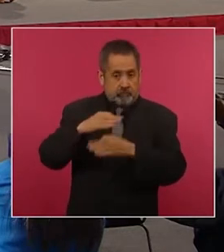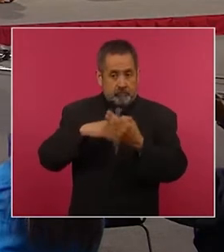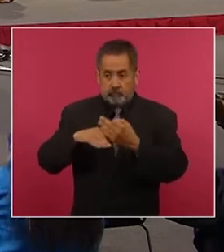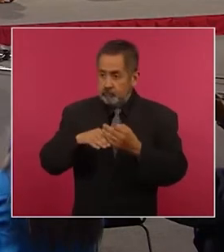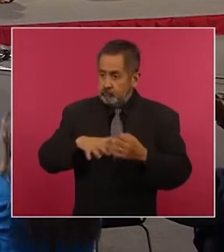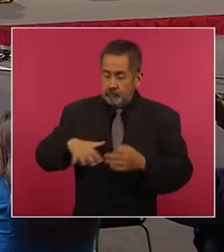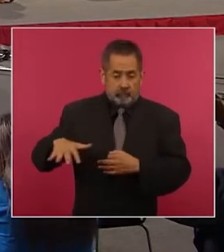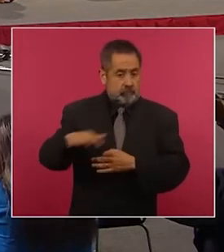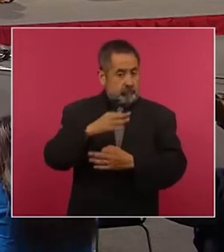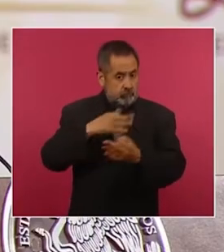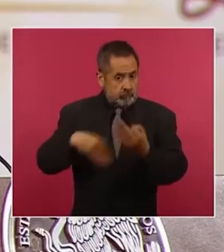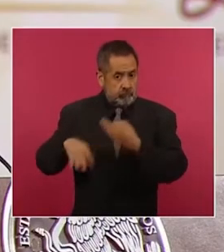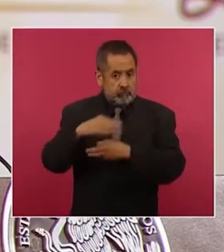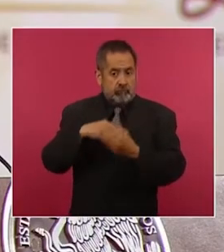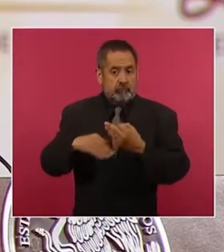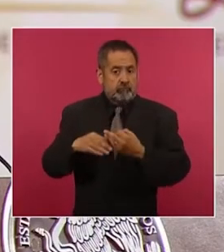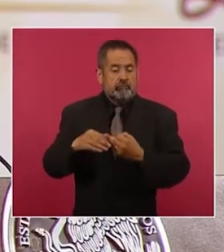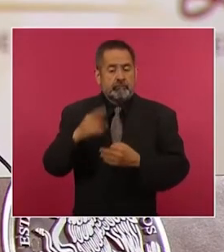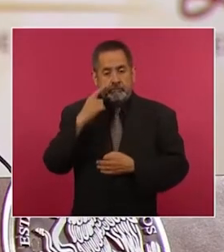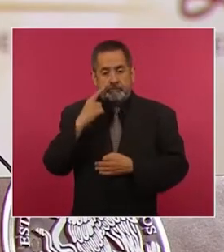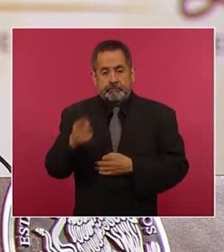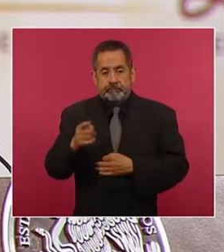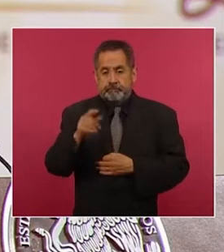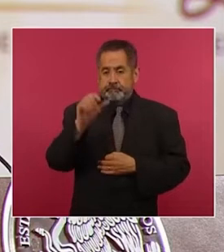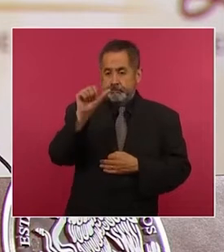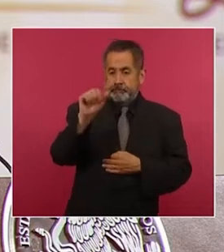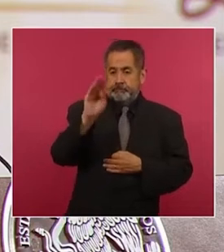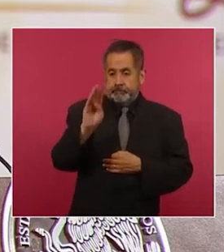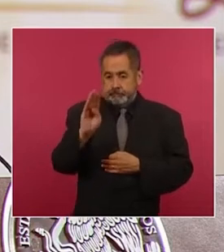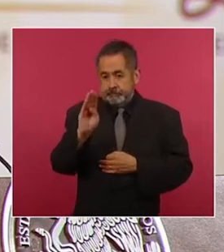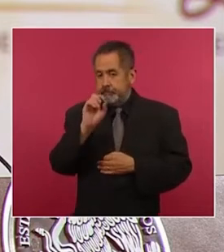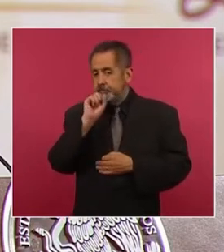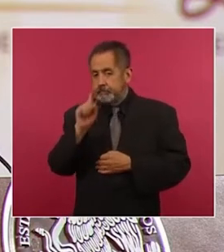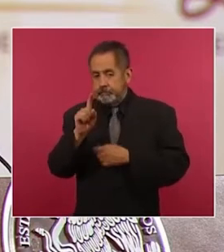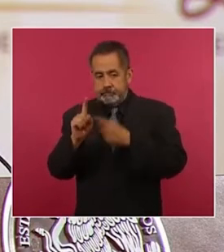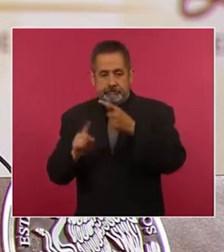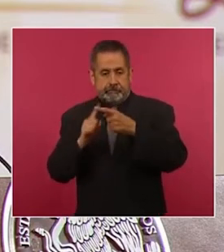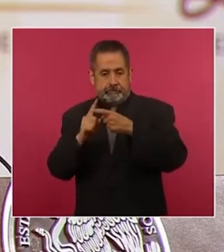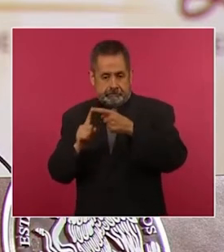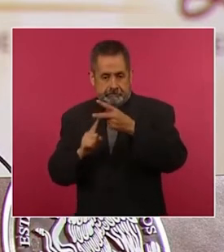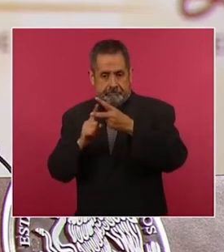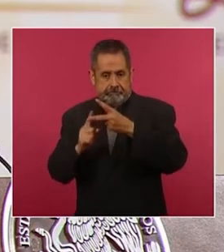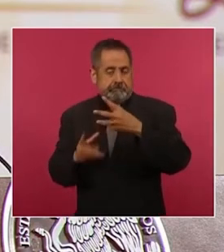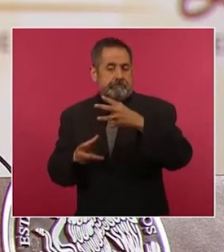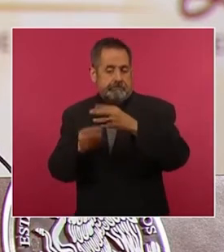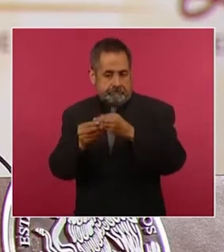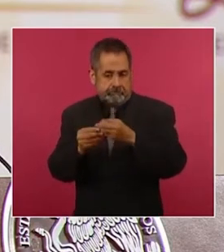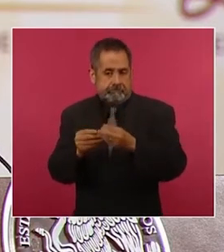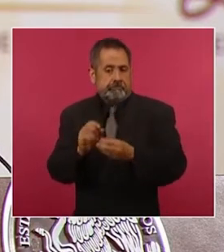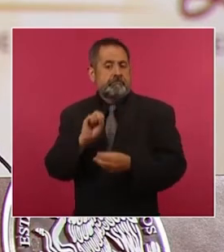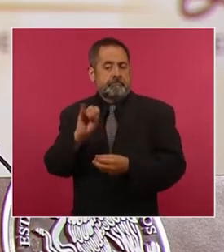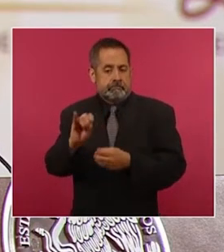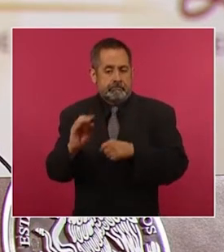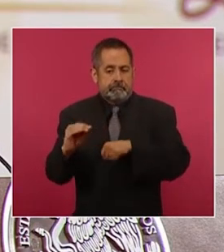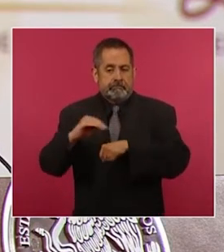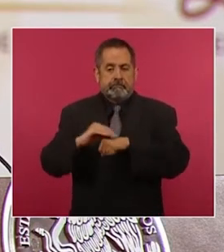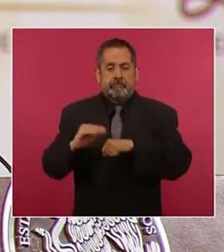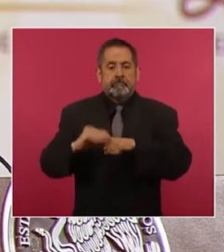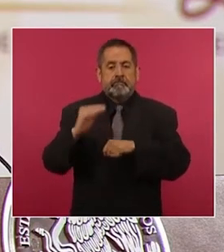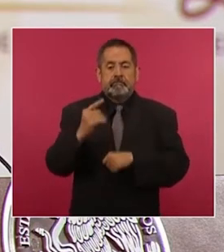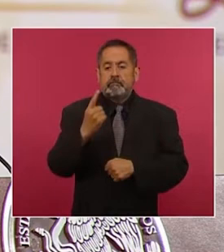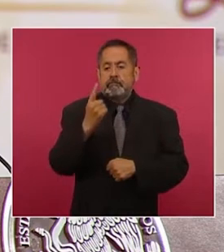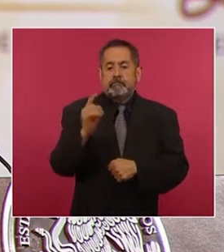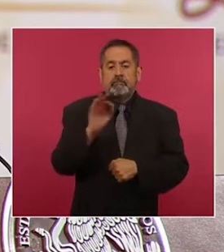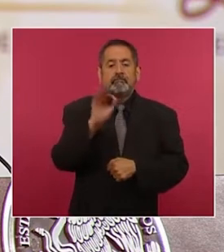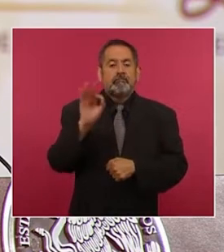base, incluyendo desde el A y el B que están aquí mencionados, hay un aumento de 1